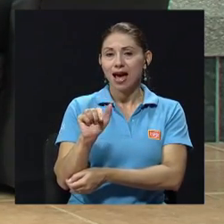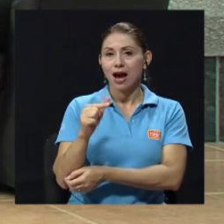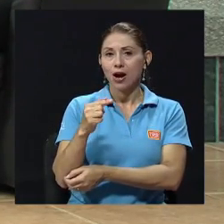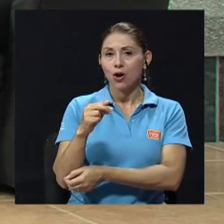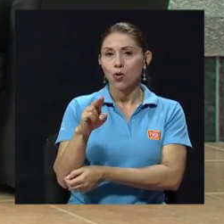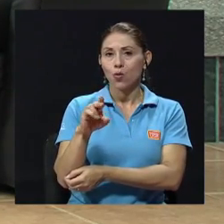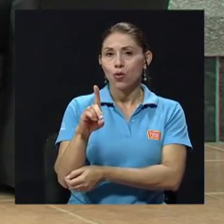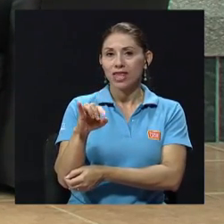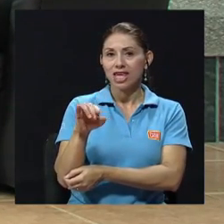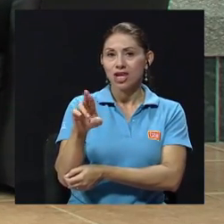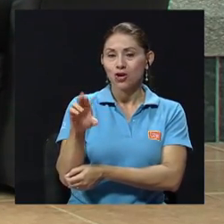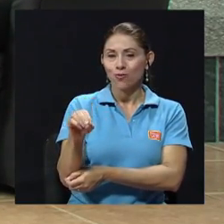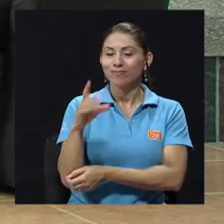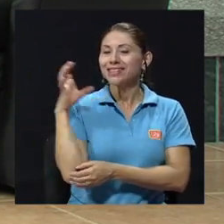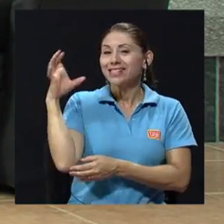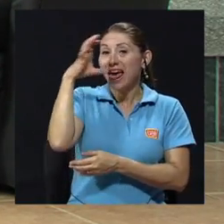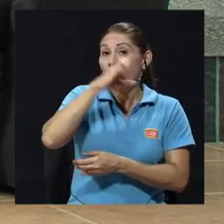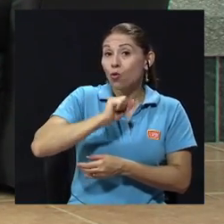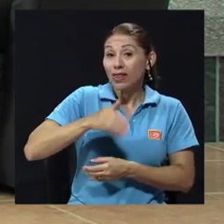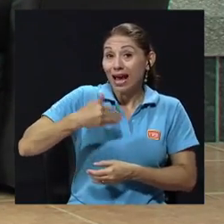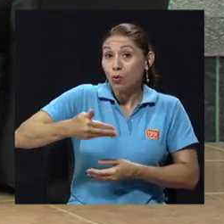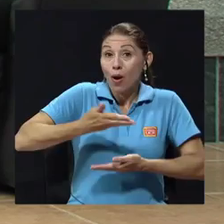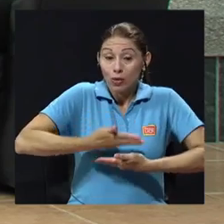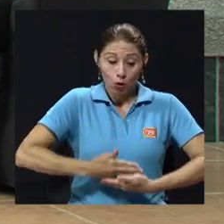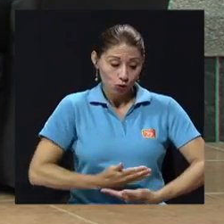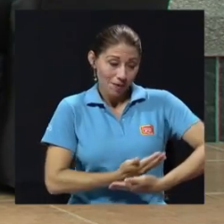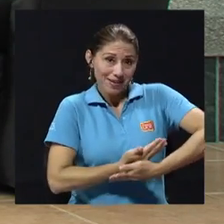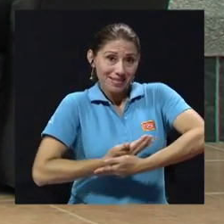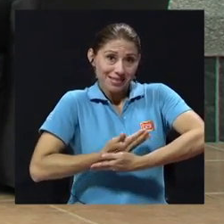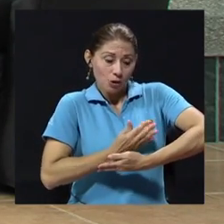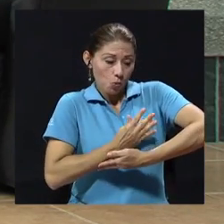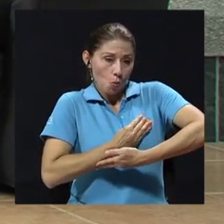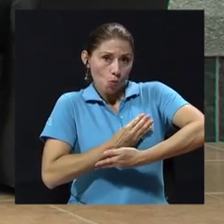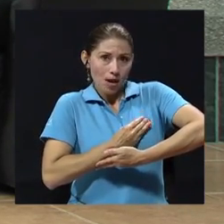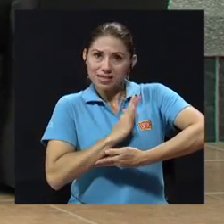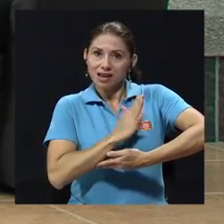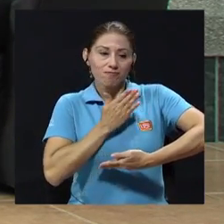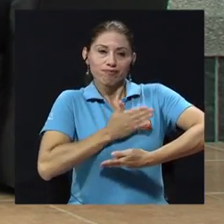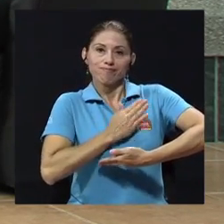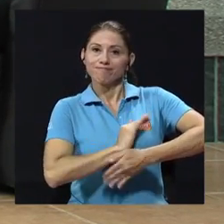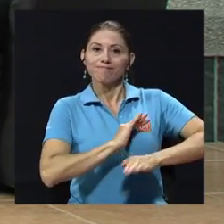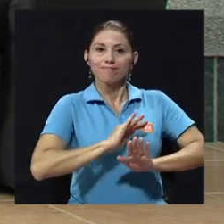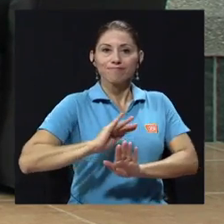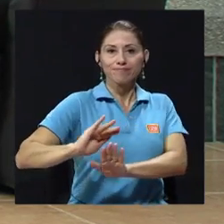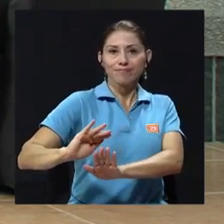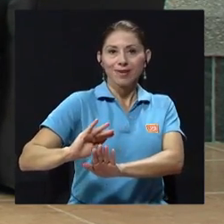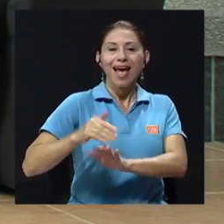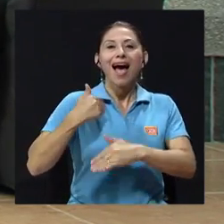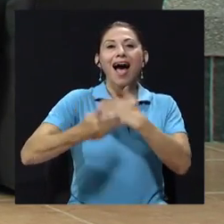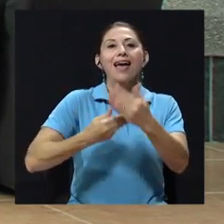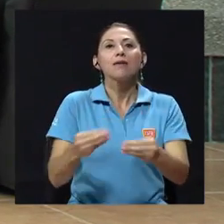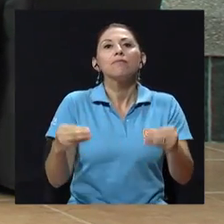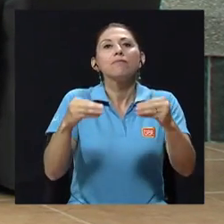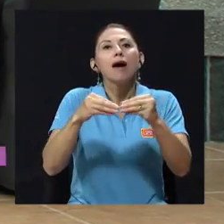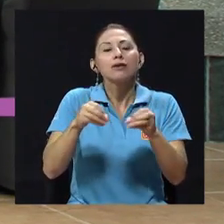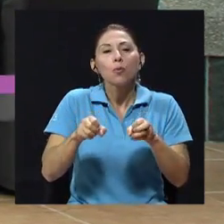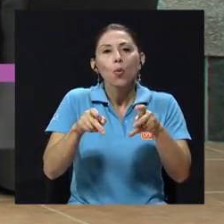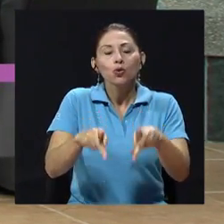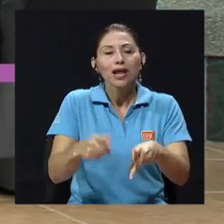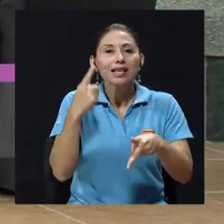que el destete temprano en los niños antes de los seis meses aumenta el riesgo de que desarrollen caries dental en un